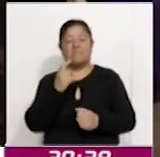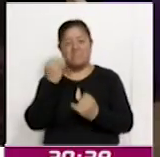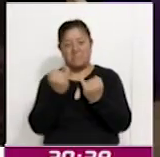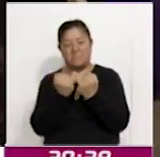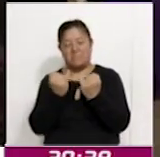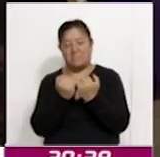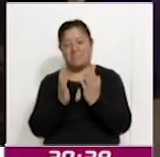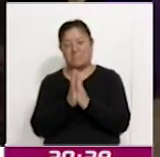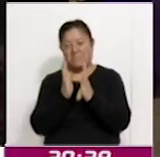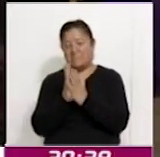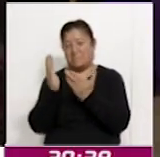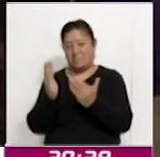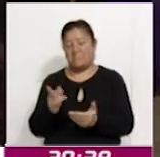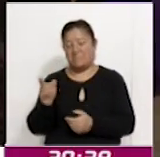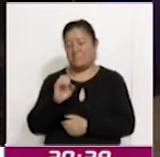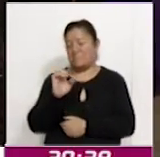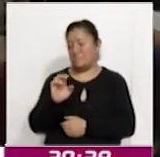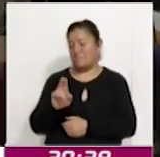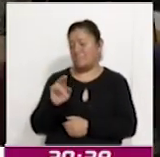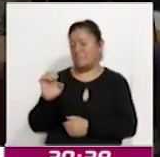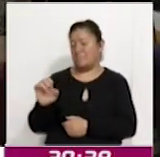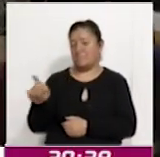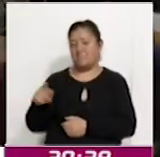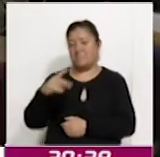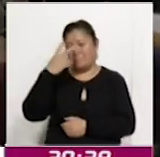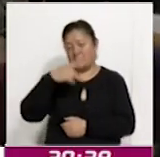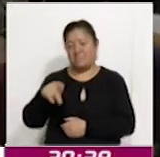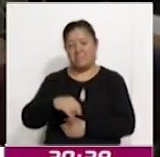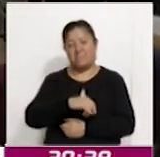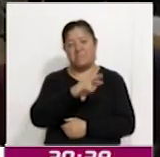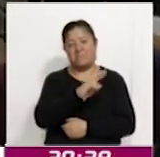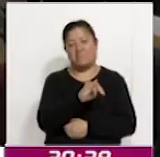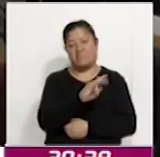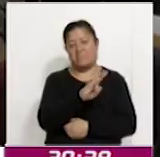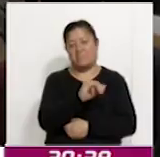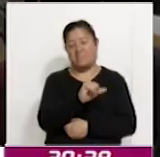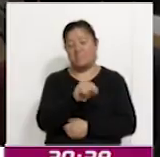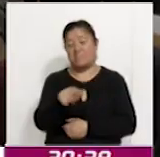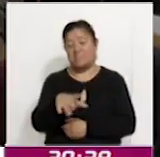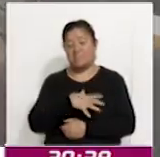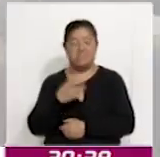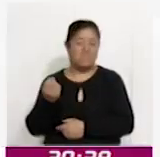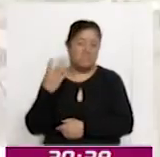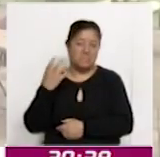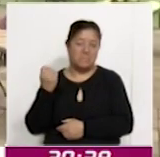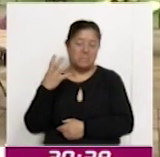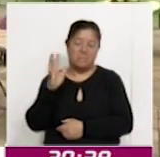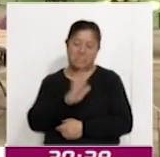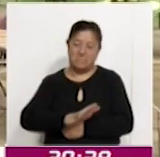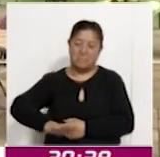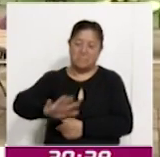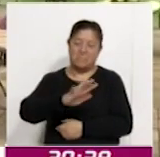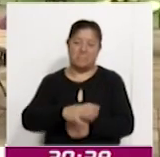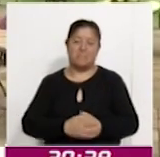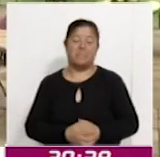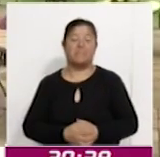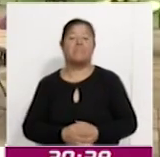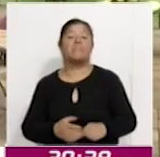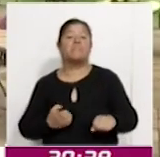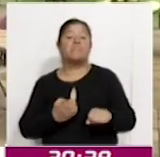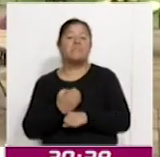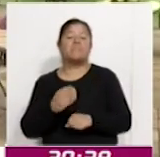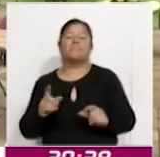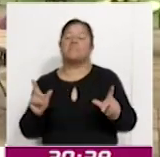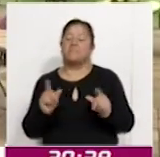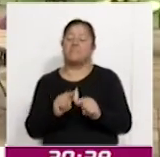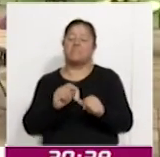consultor de la Delegación de la Unión Europea en México, Javena Rivas, quien ofreció una conferencia a los asistentes. Desde el estado más pequeño de la República